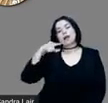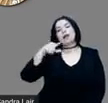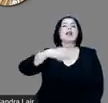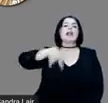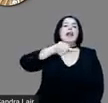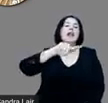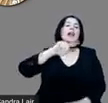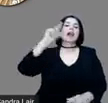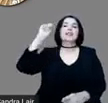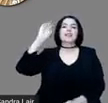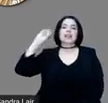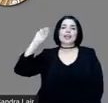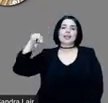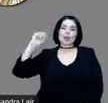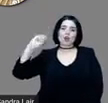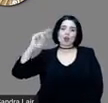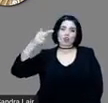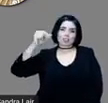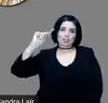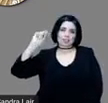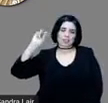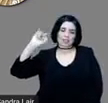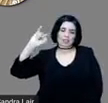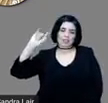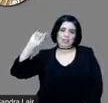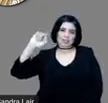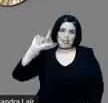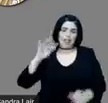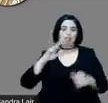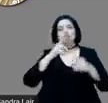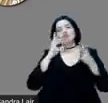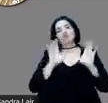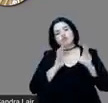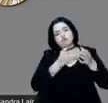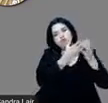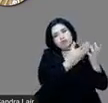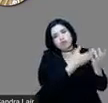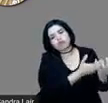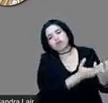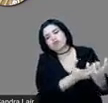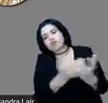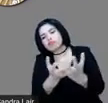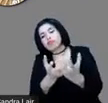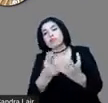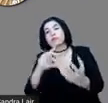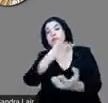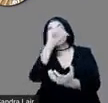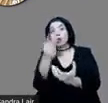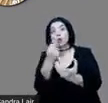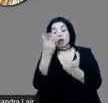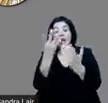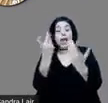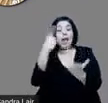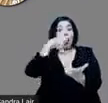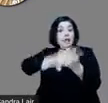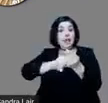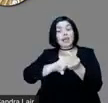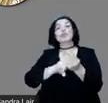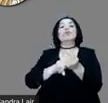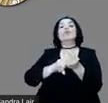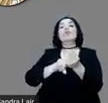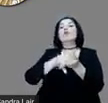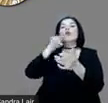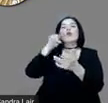Moctezuma los recibe, los aloja en el palacio que había sido de su padre, de Aksayácatl, allí donde está el Monte de